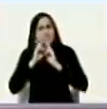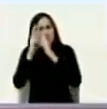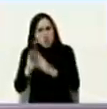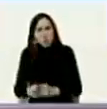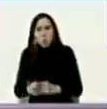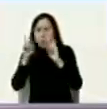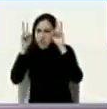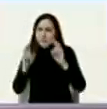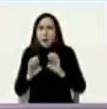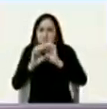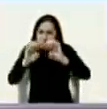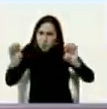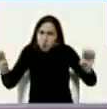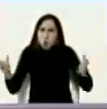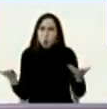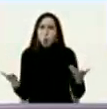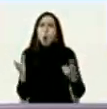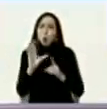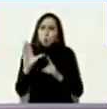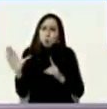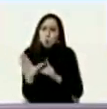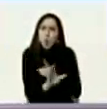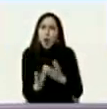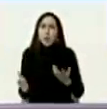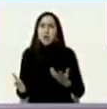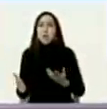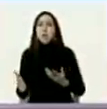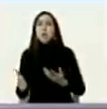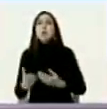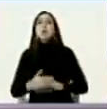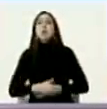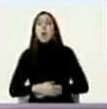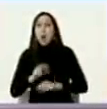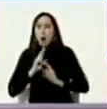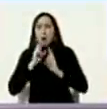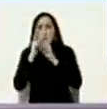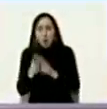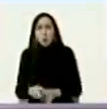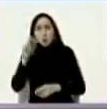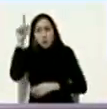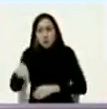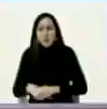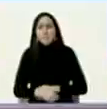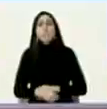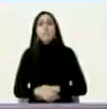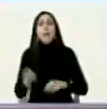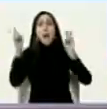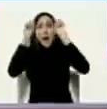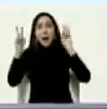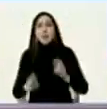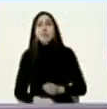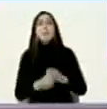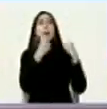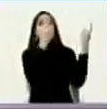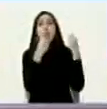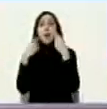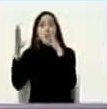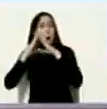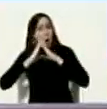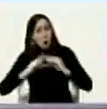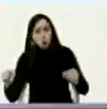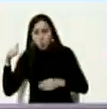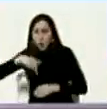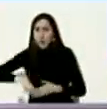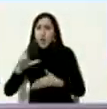los temas educativos culturales que le demos respuesta a los temas migratorios a todos los temas de